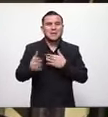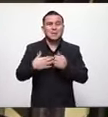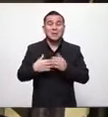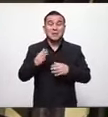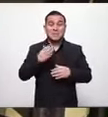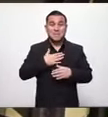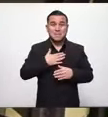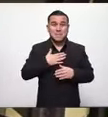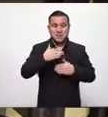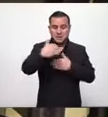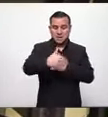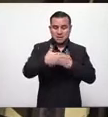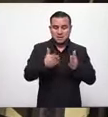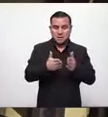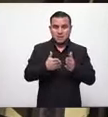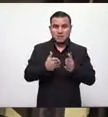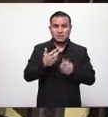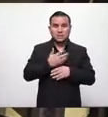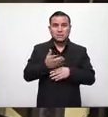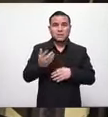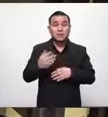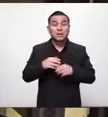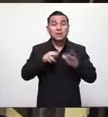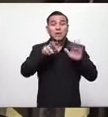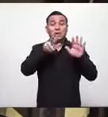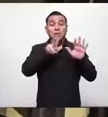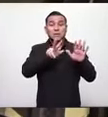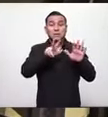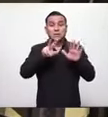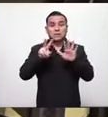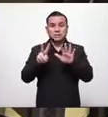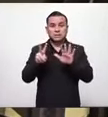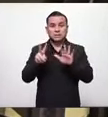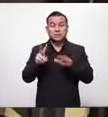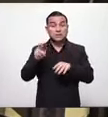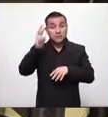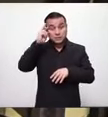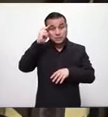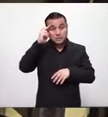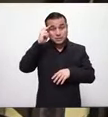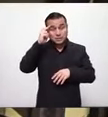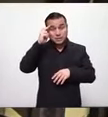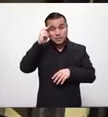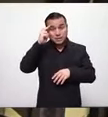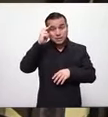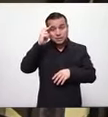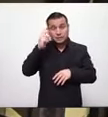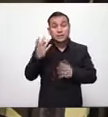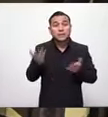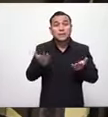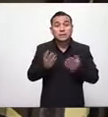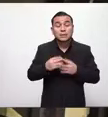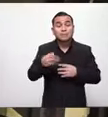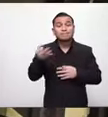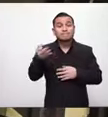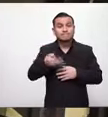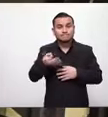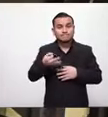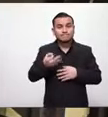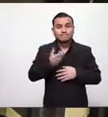cubículo mi curul pandan 87 pero las palabras se las lleva el viento